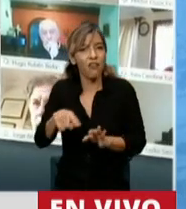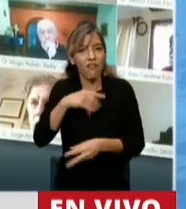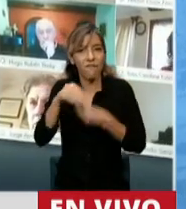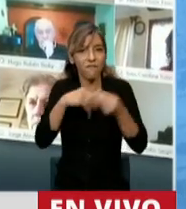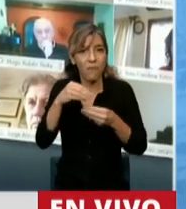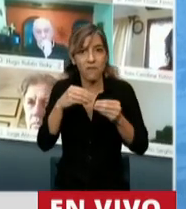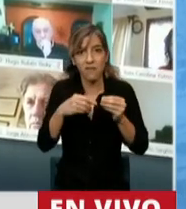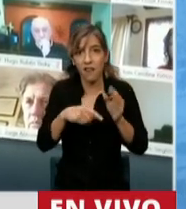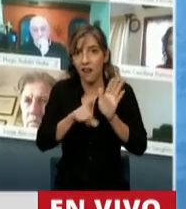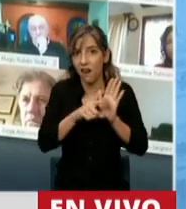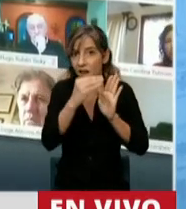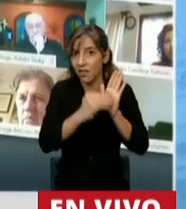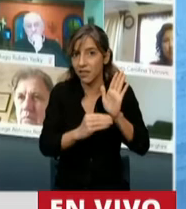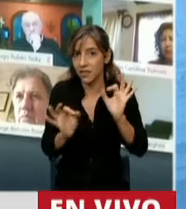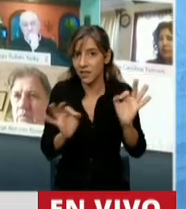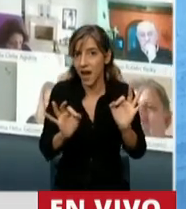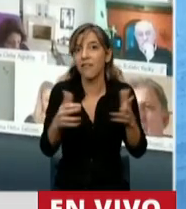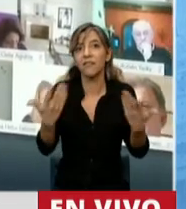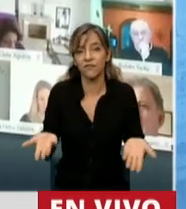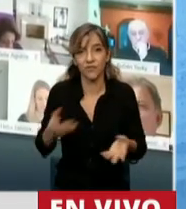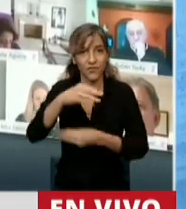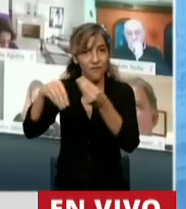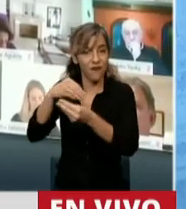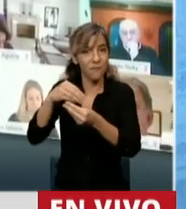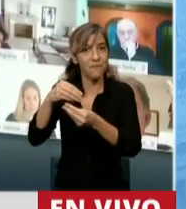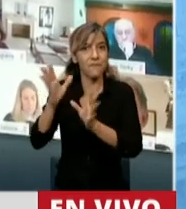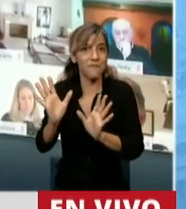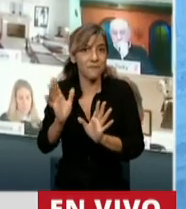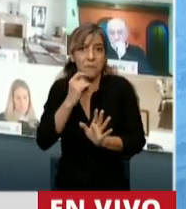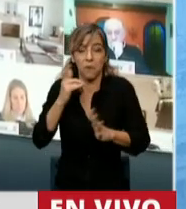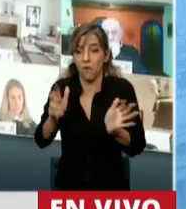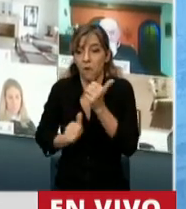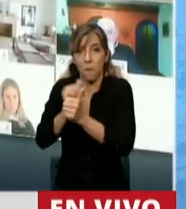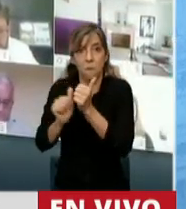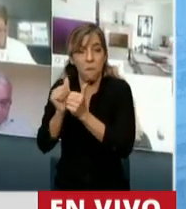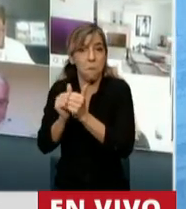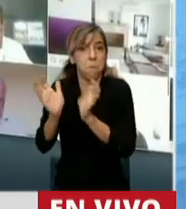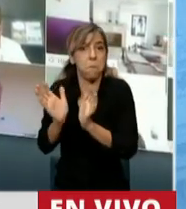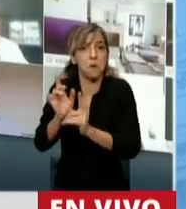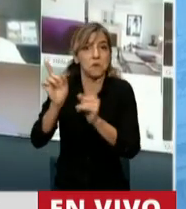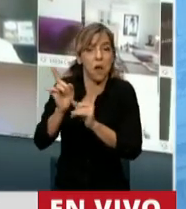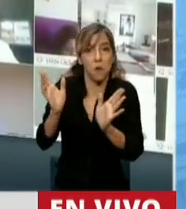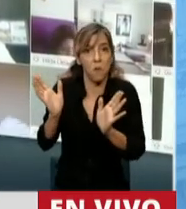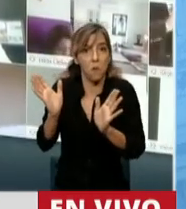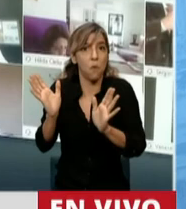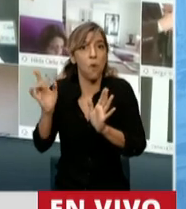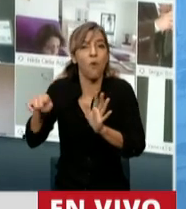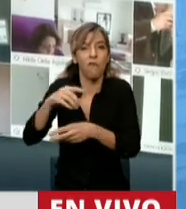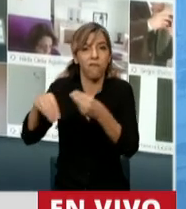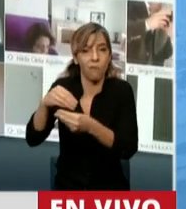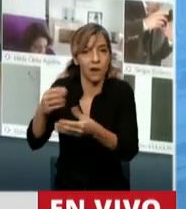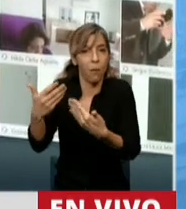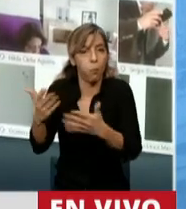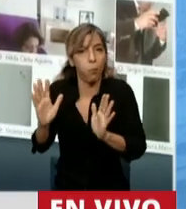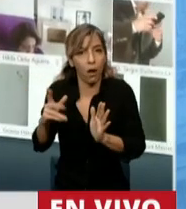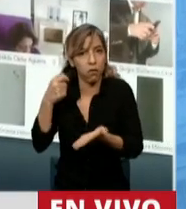no se excluye, queda claro que están incluidos. Es decir, que familiares de funcionarios podrían estar incluidos en esta moratoria a los que